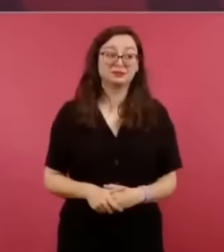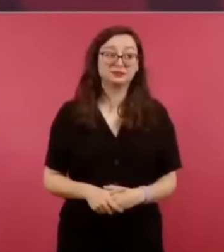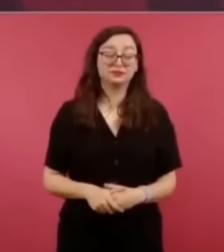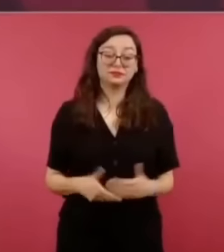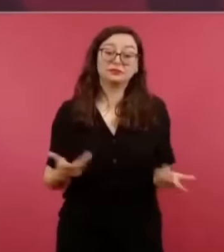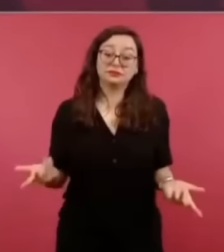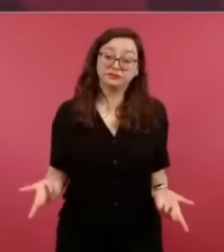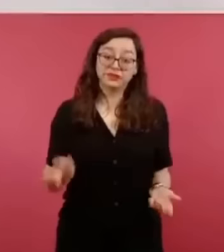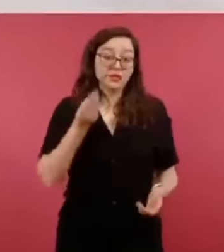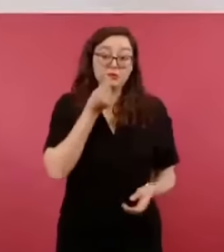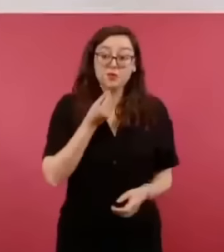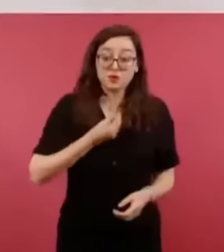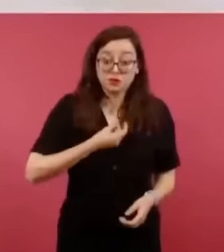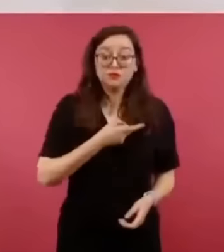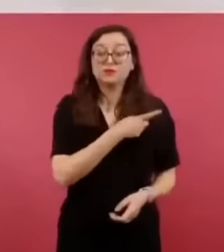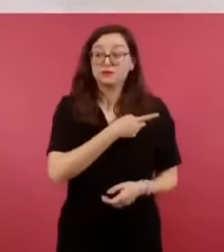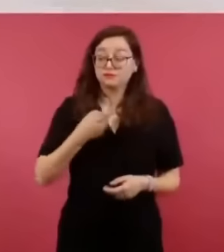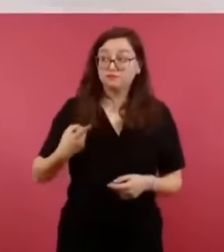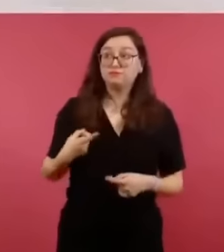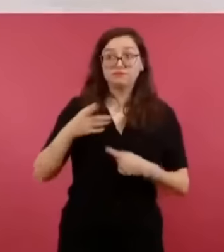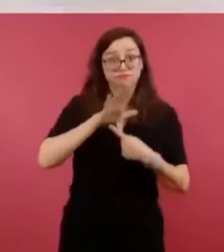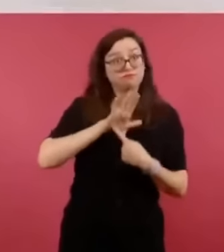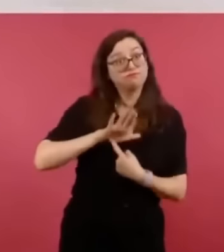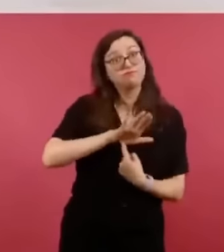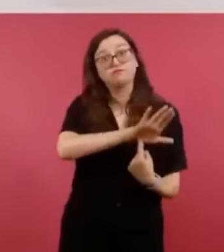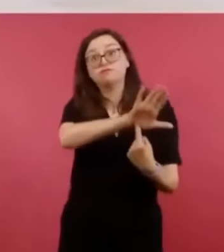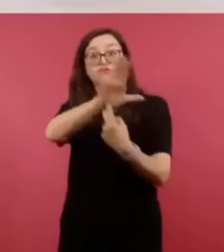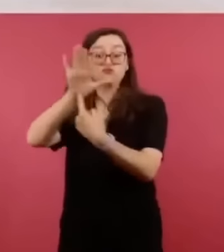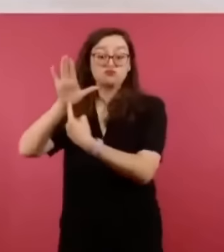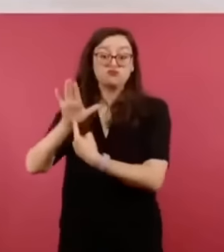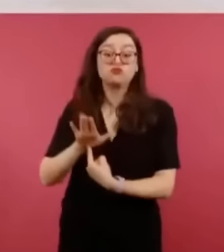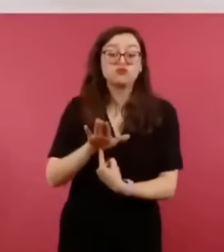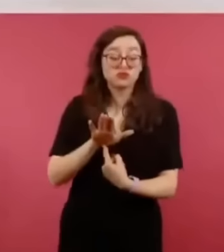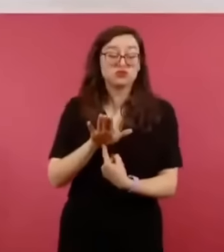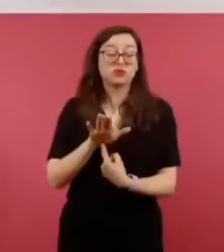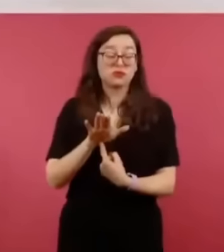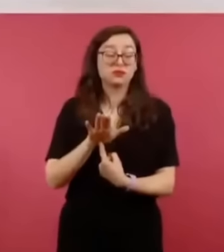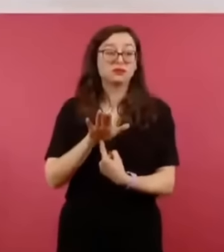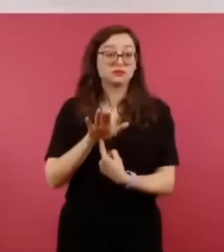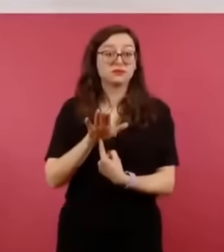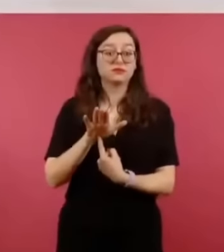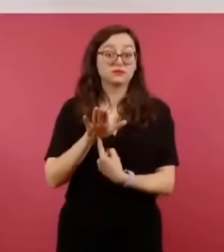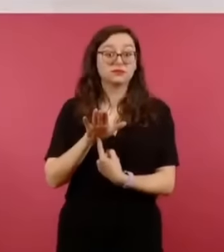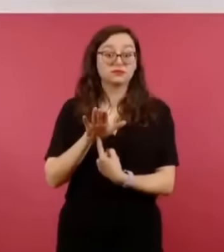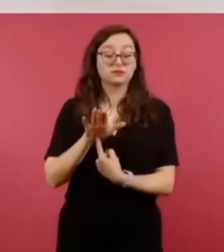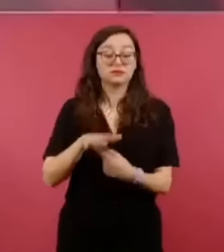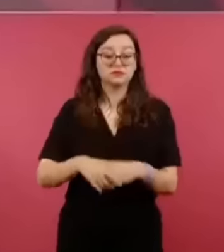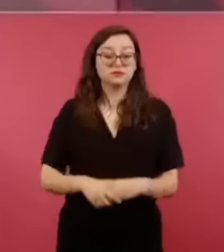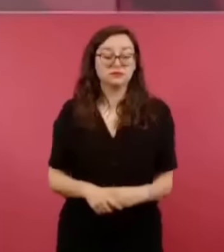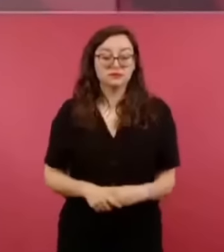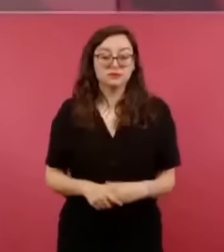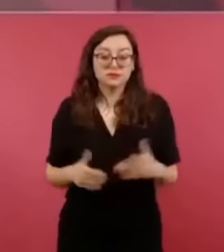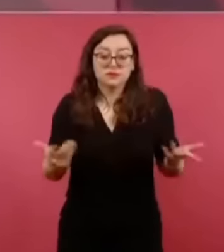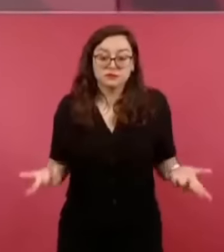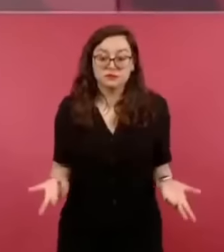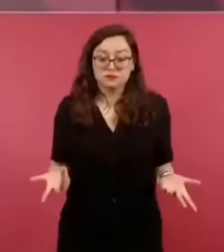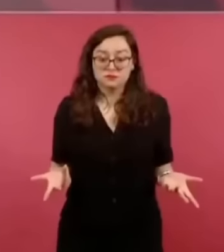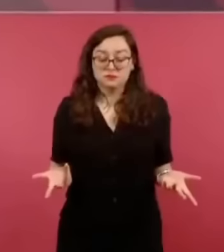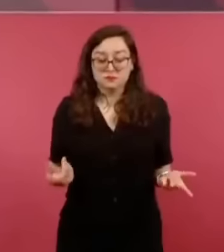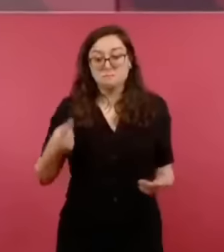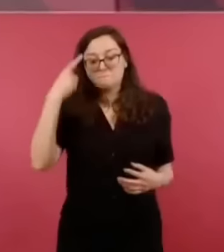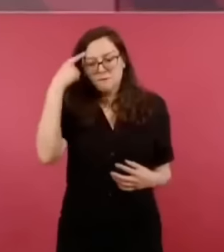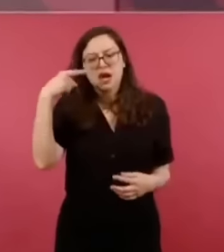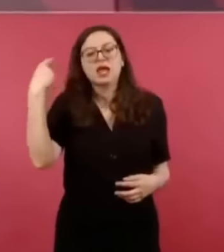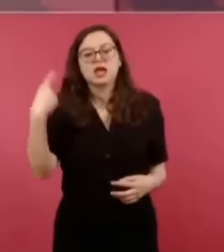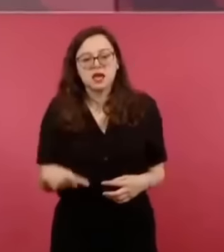o se pueda continuar con un debate